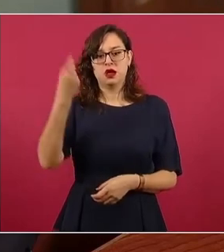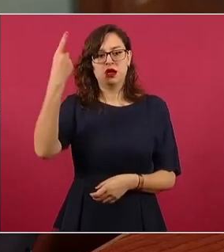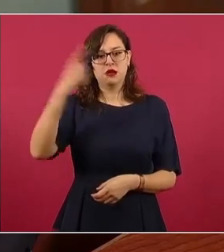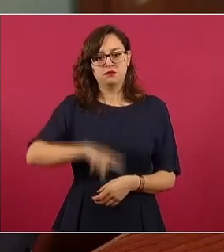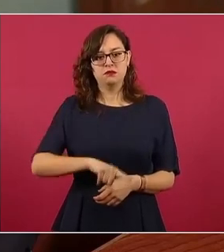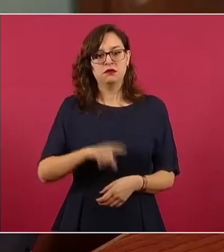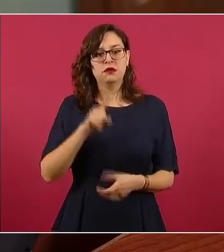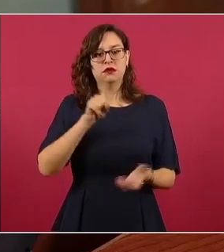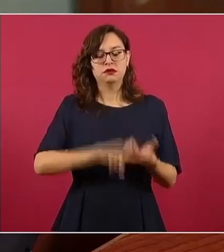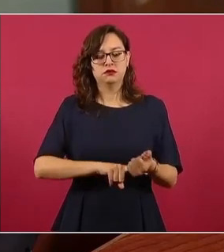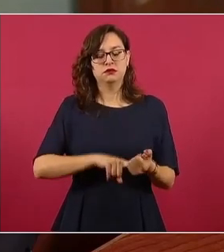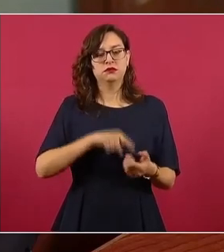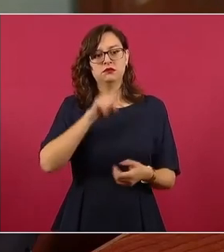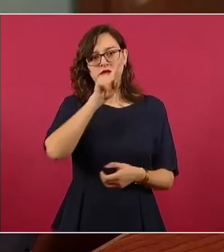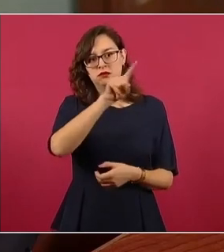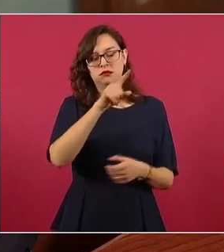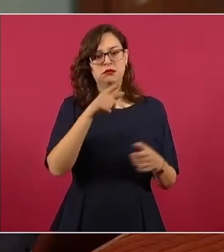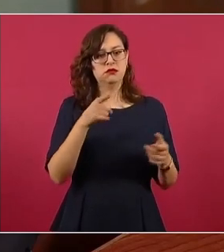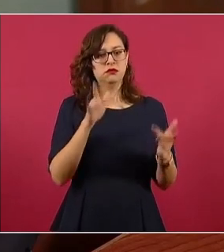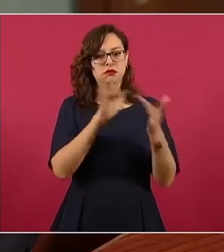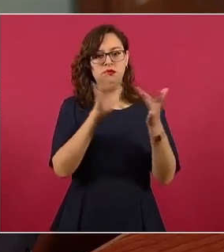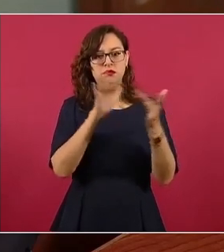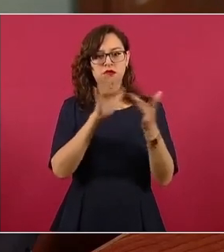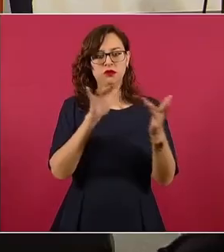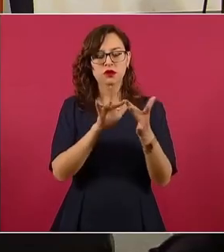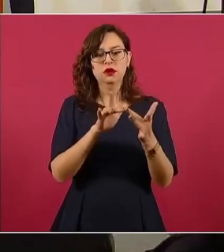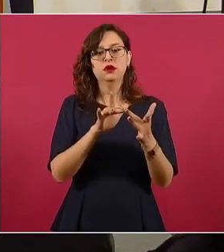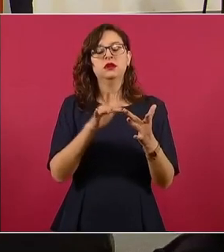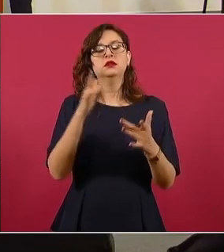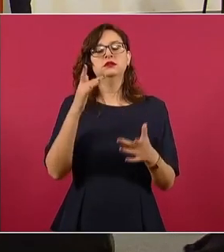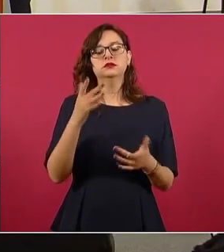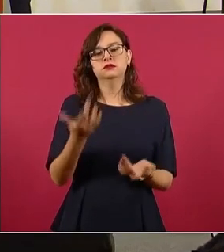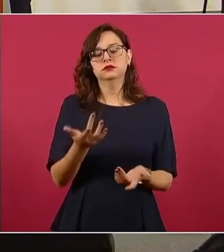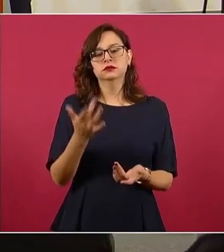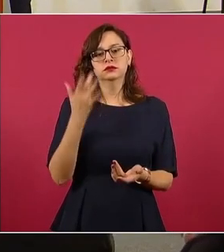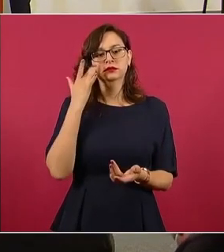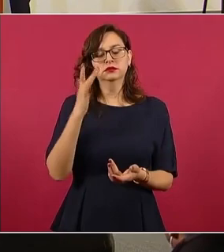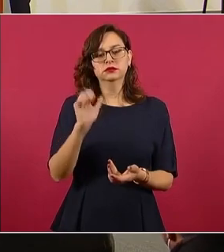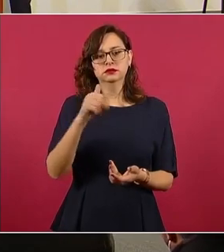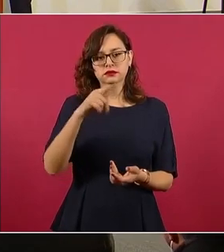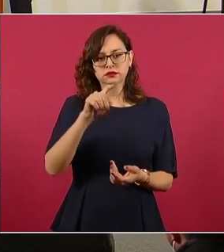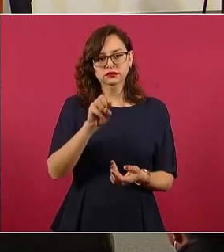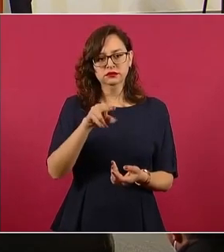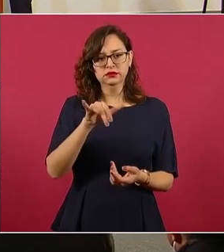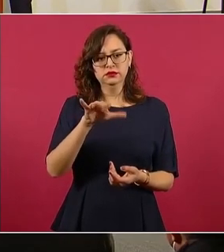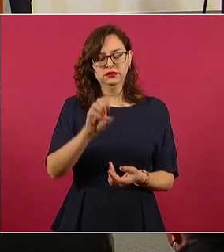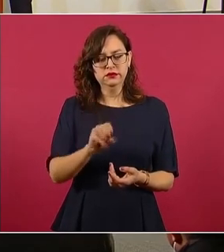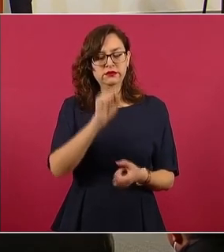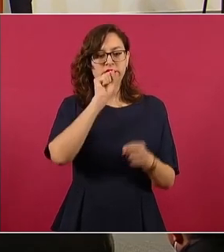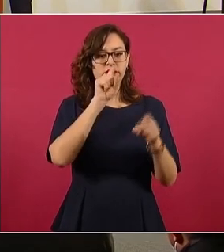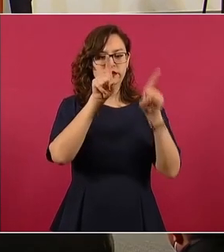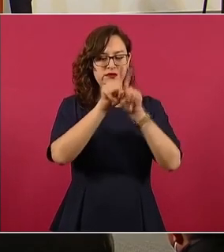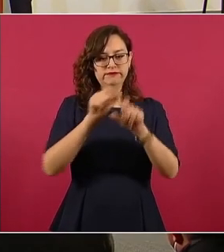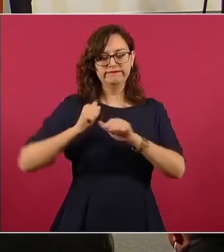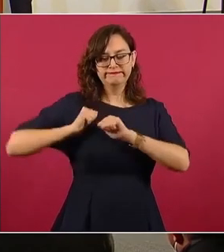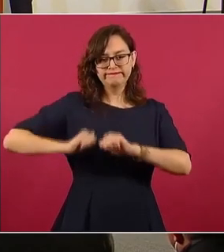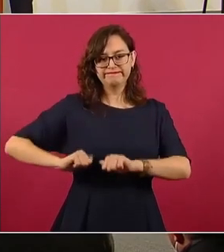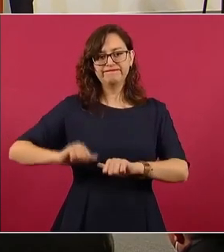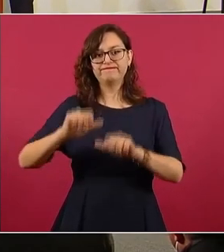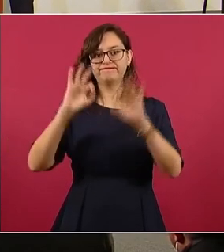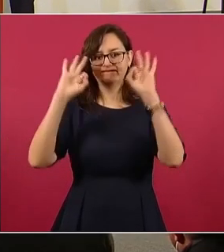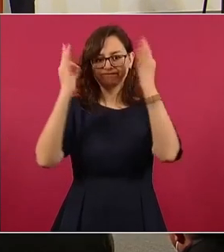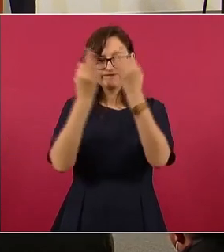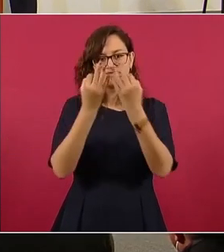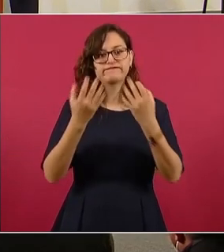consulado de San Antonio y Migración estableció la comunicación con autoridades migratorias de Estados Unidos,